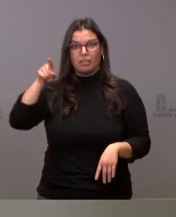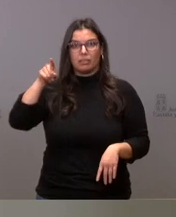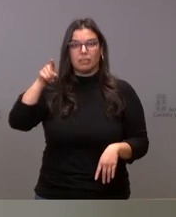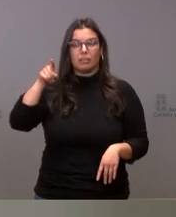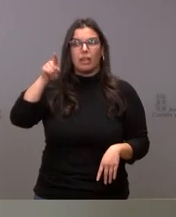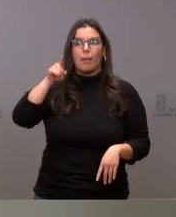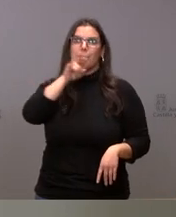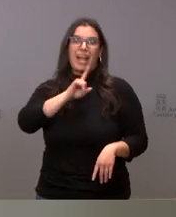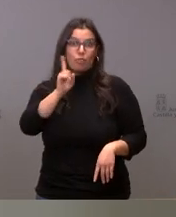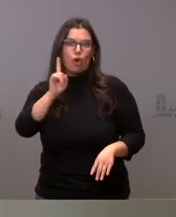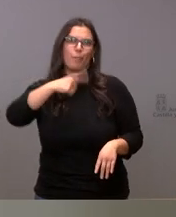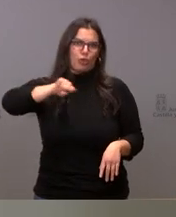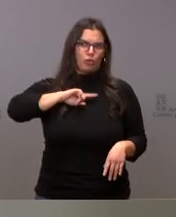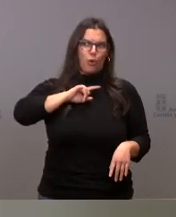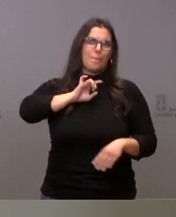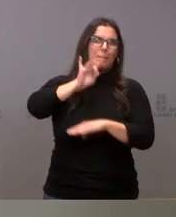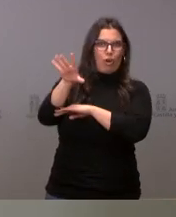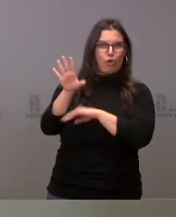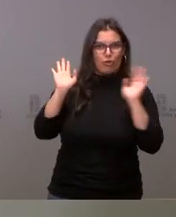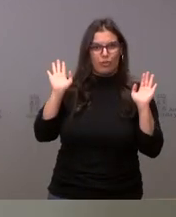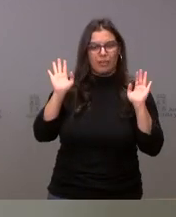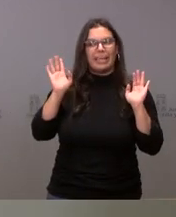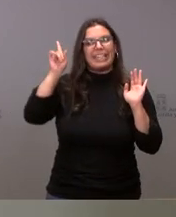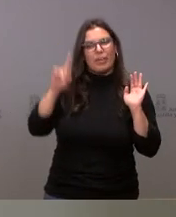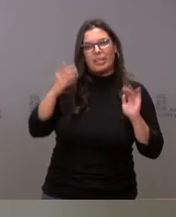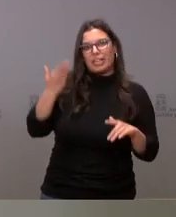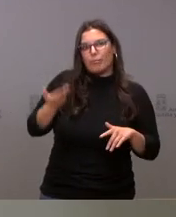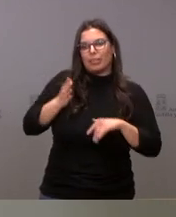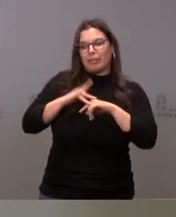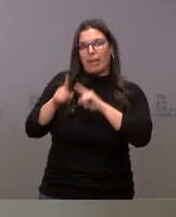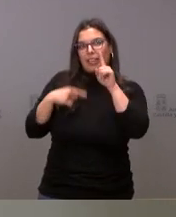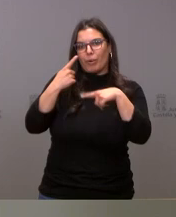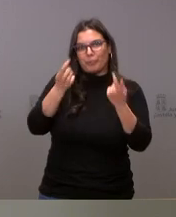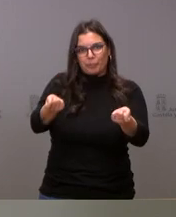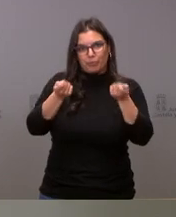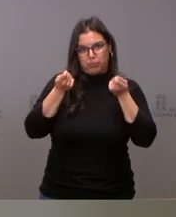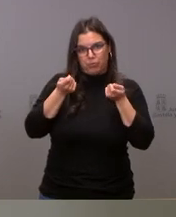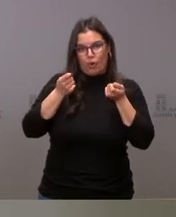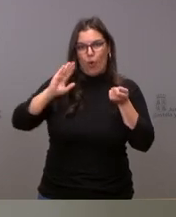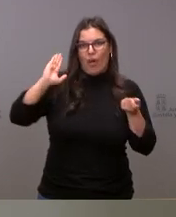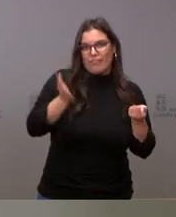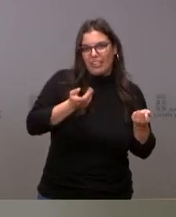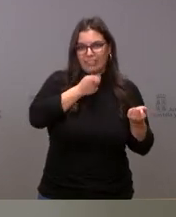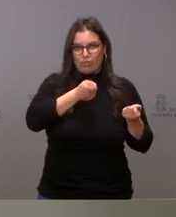es mala, pero no es como la nuestra, y eso tiene mucha importancia a la hora de cómo ataca la